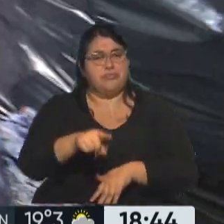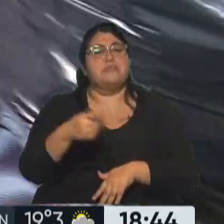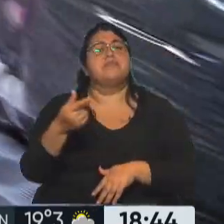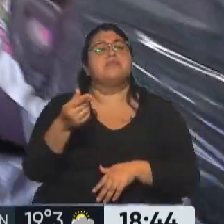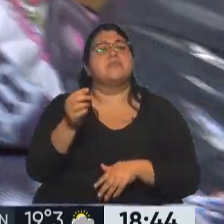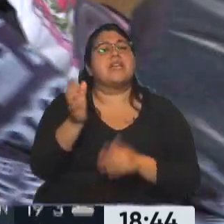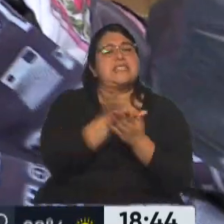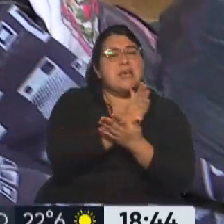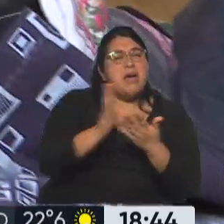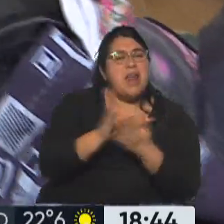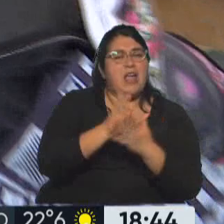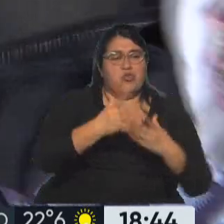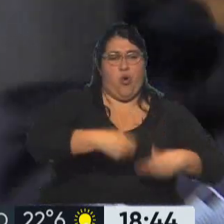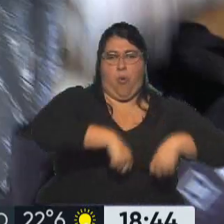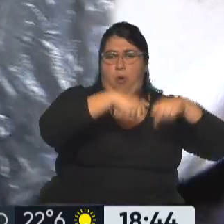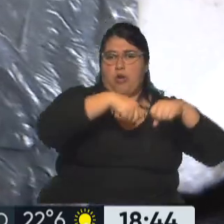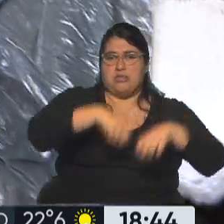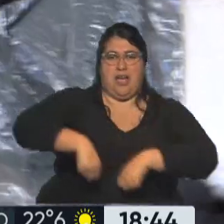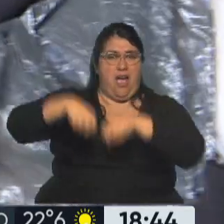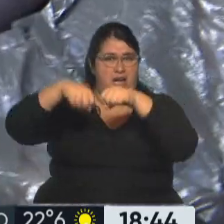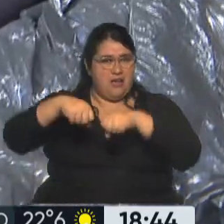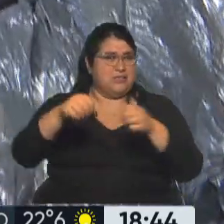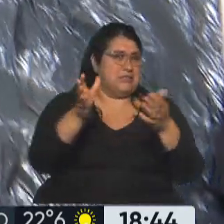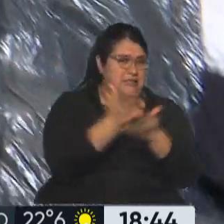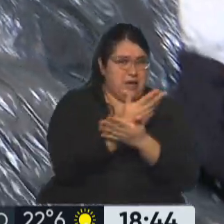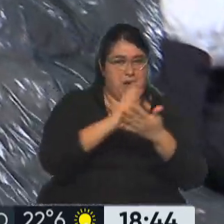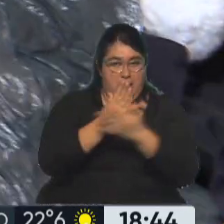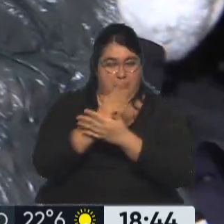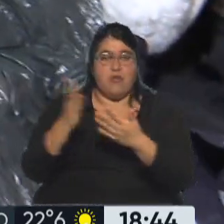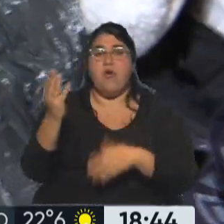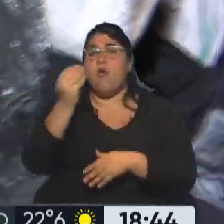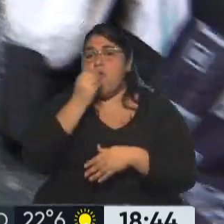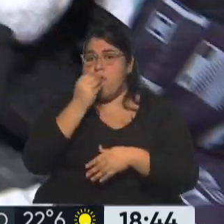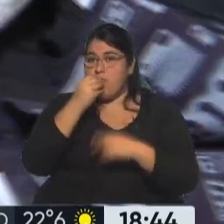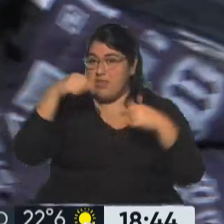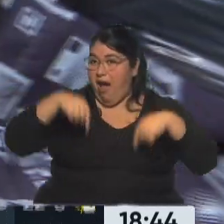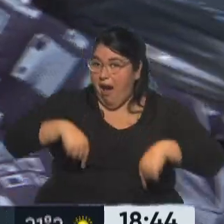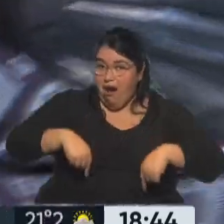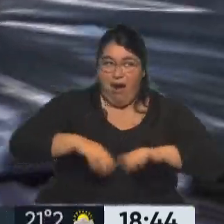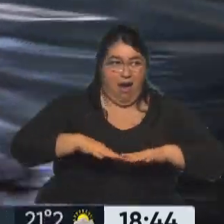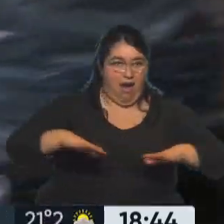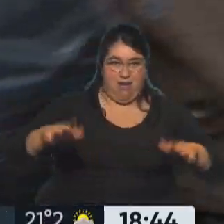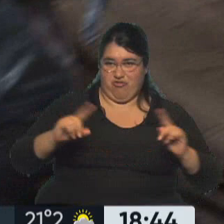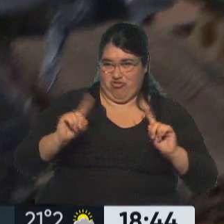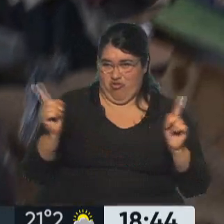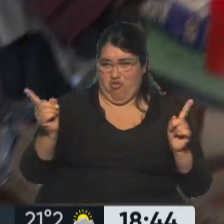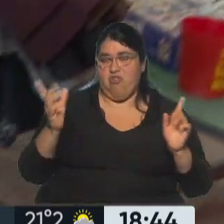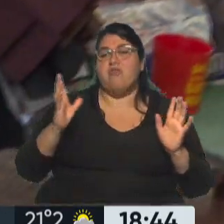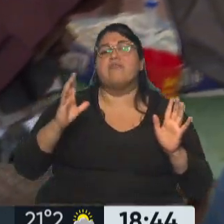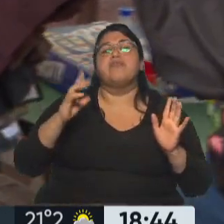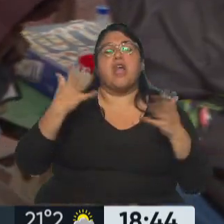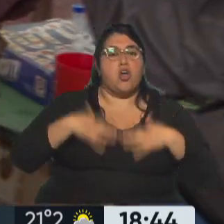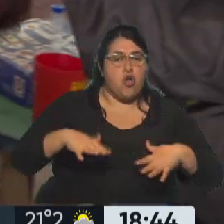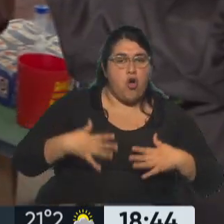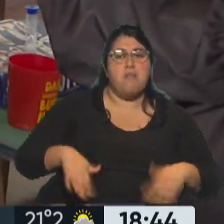dividiendo las bolsas, la ropa, acá comida particularmente en este momento no encontramos, pero sí ropa,